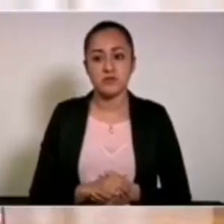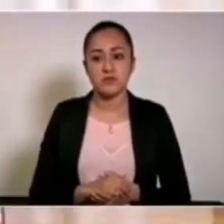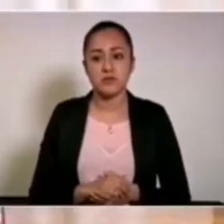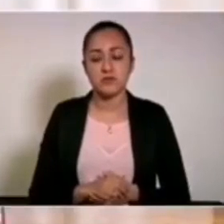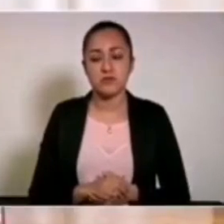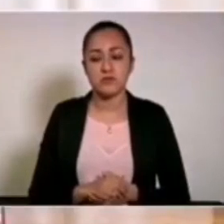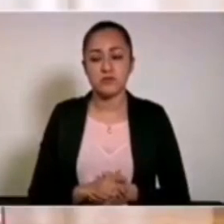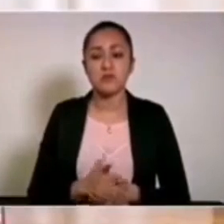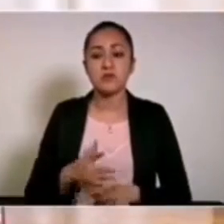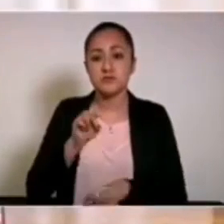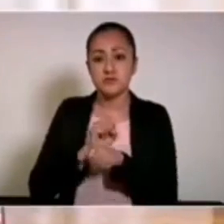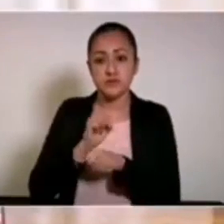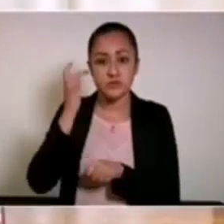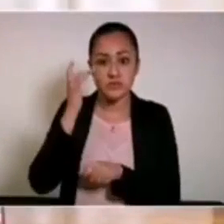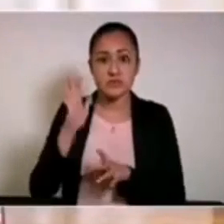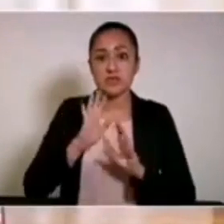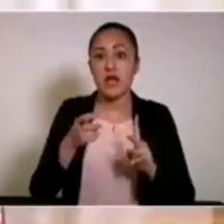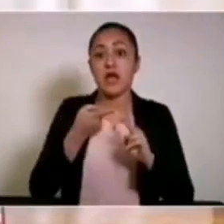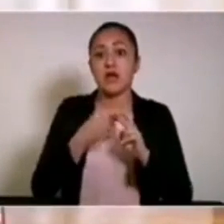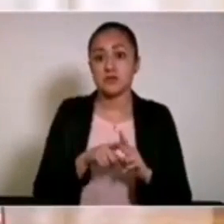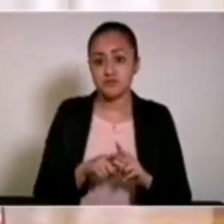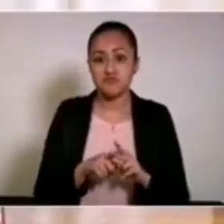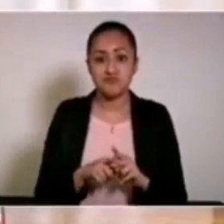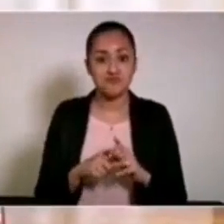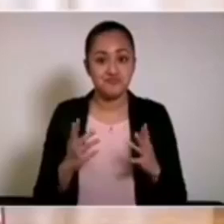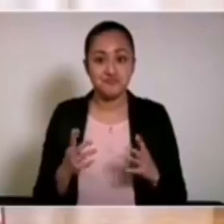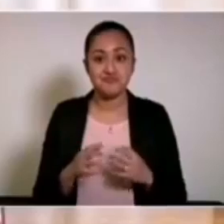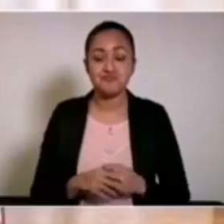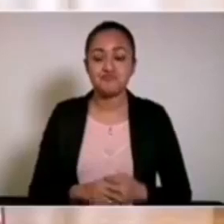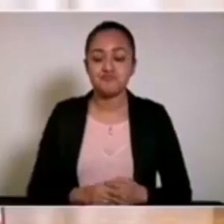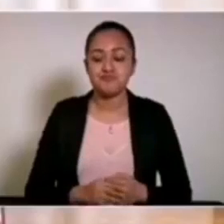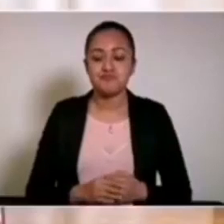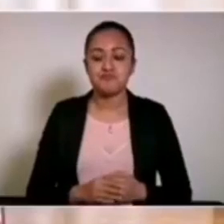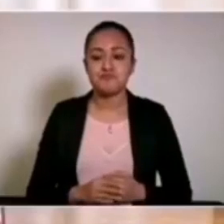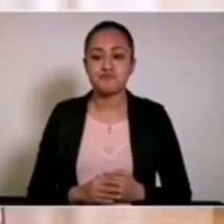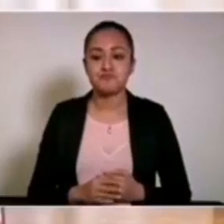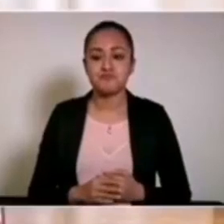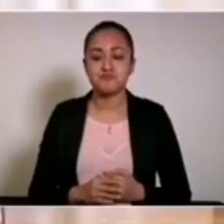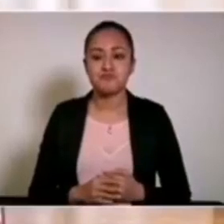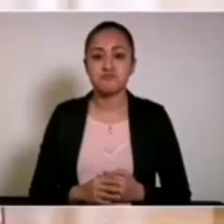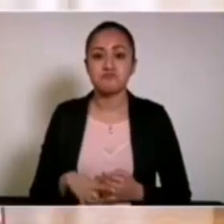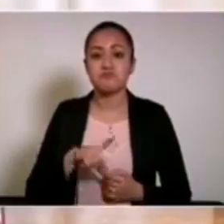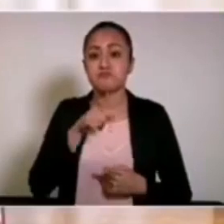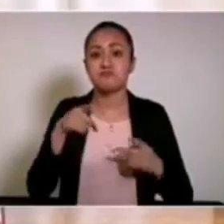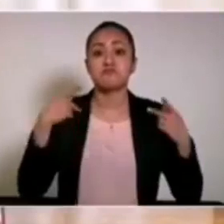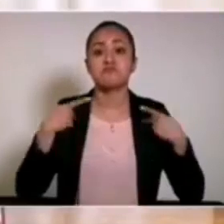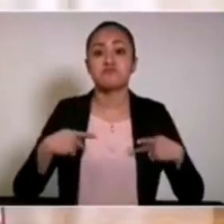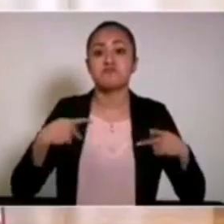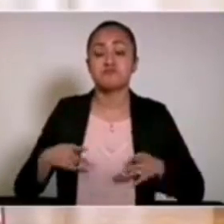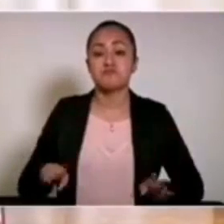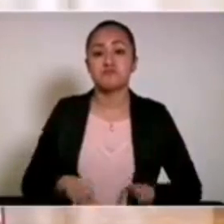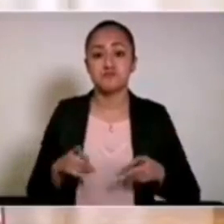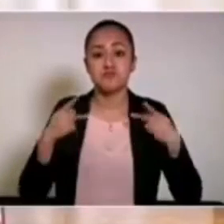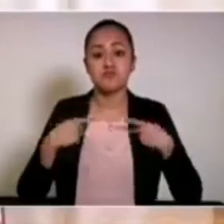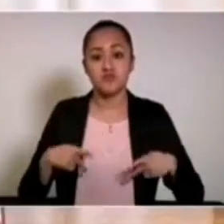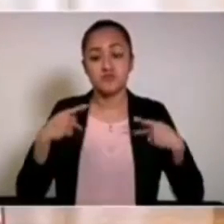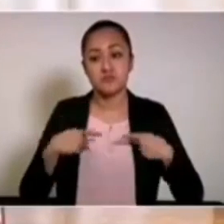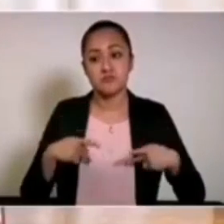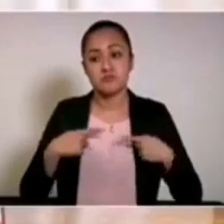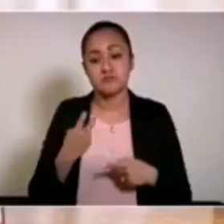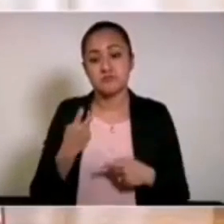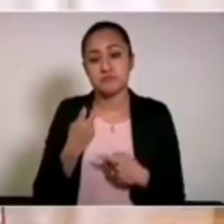La Semana Santa ya inició y el comportamiento social de la gente, bueno,